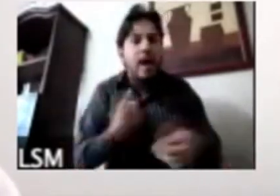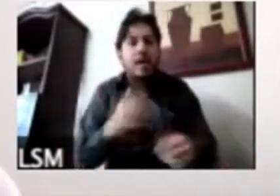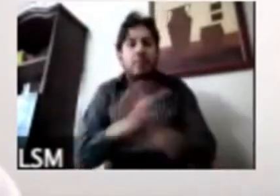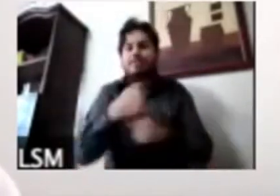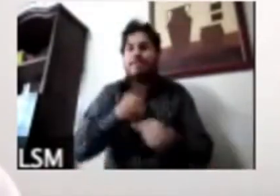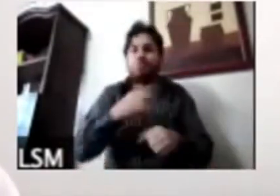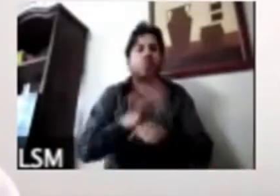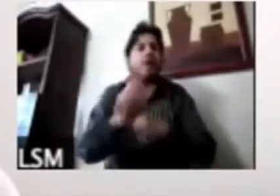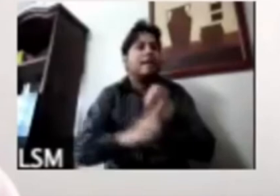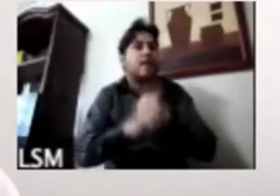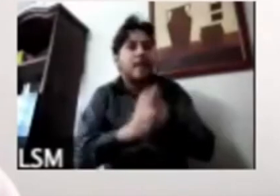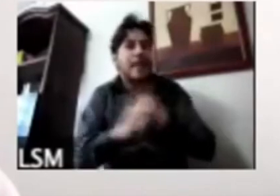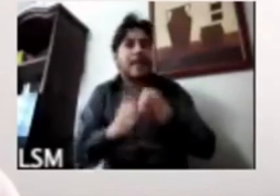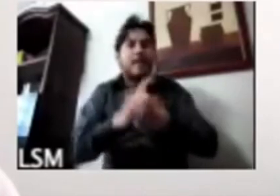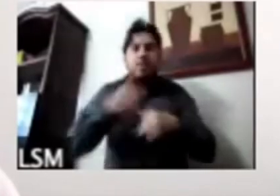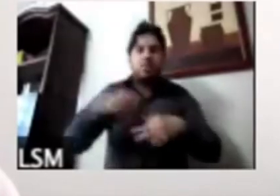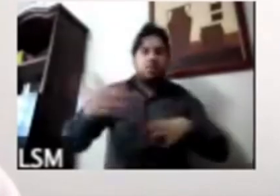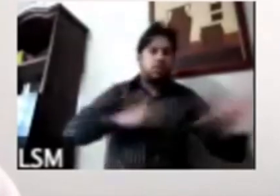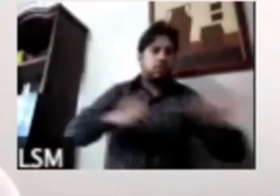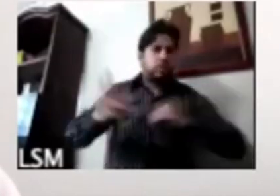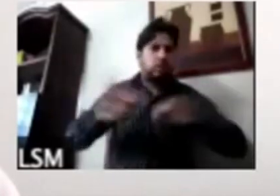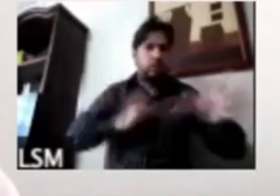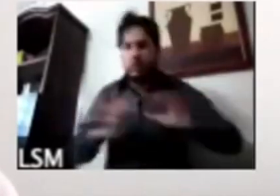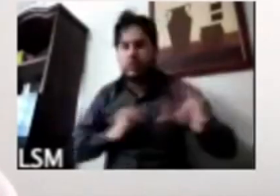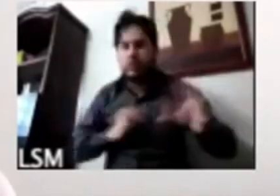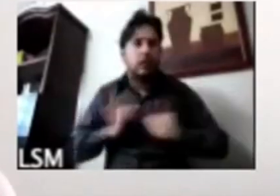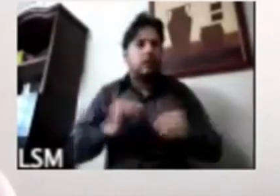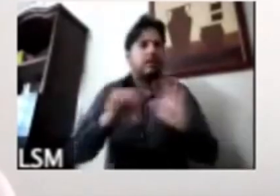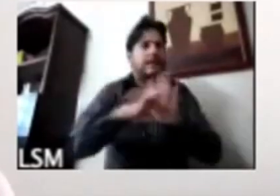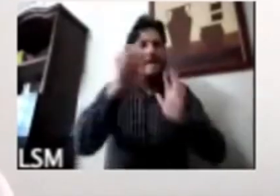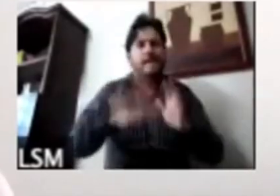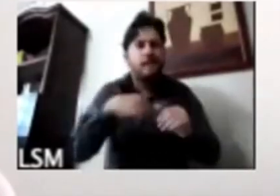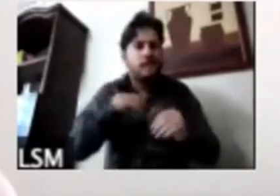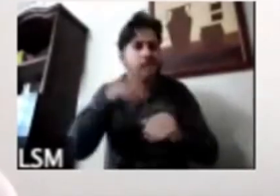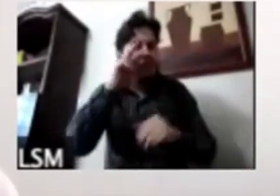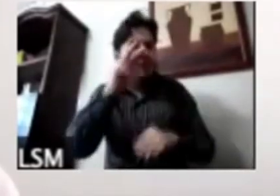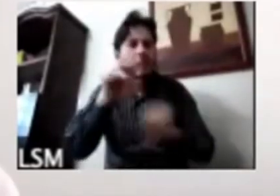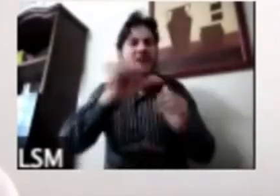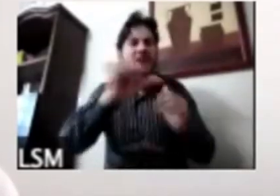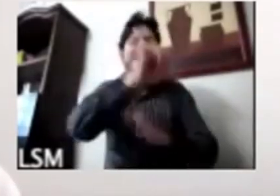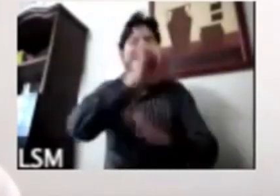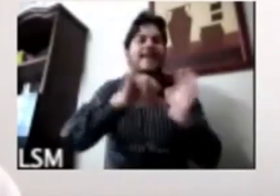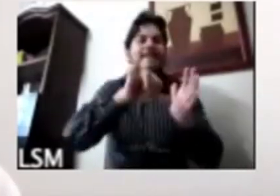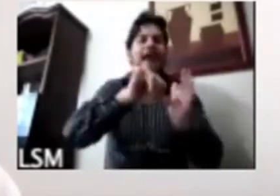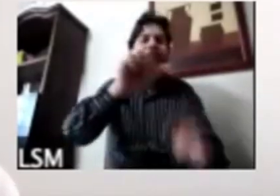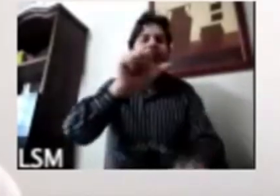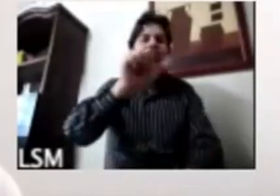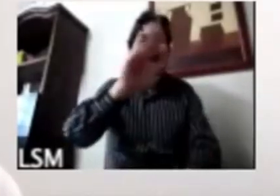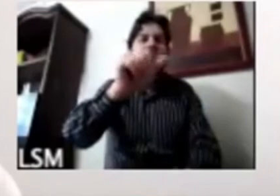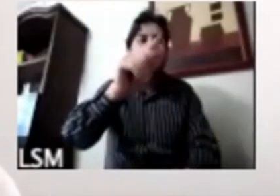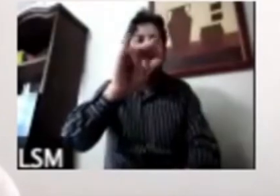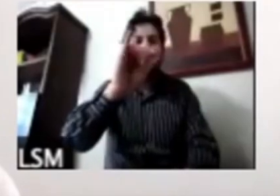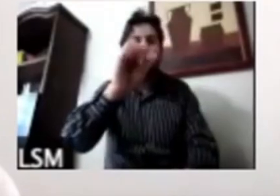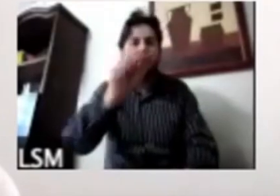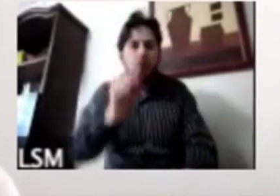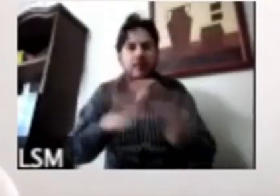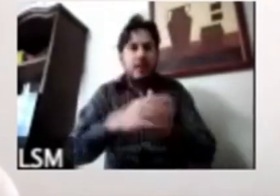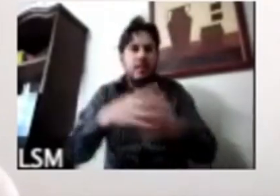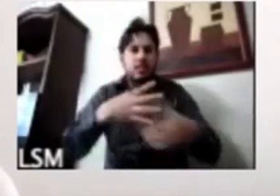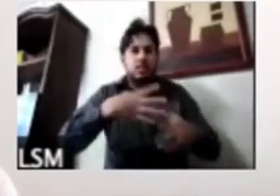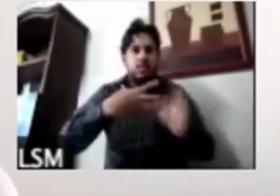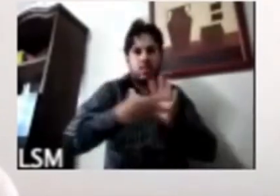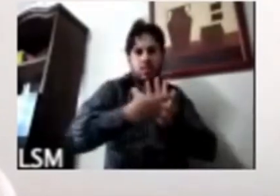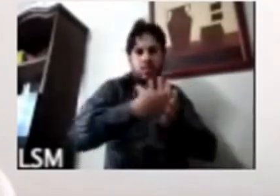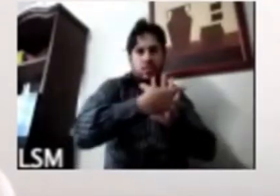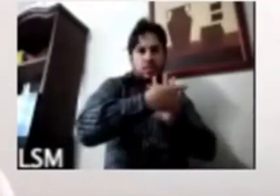ahorita en las zonas por ejemplo este episodio que vimos en la central de Abastos de un brote muy fuerte en donde ha habido una